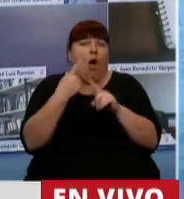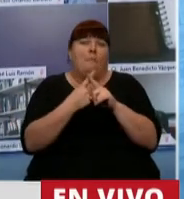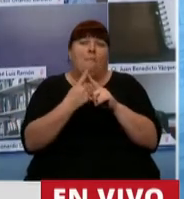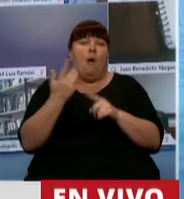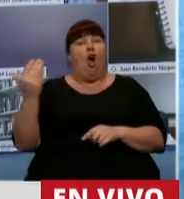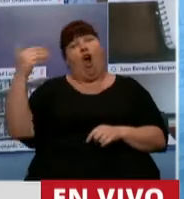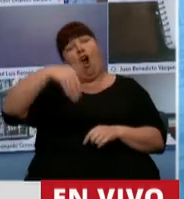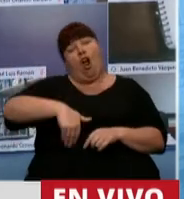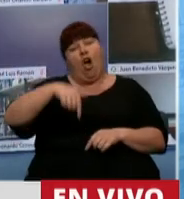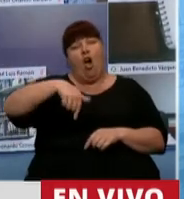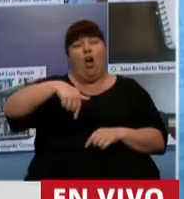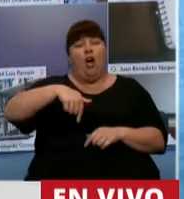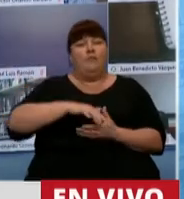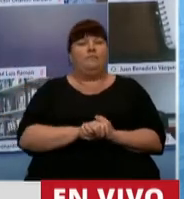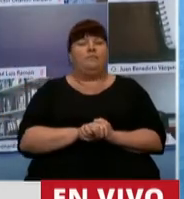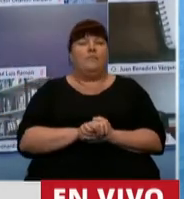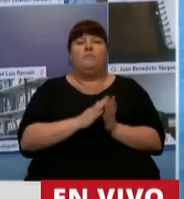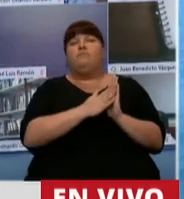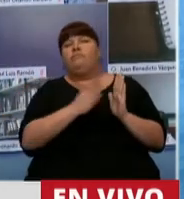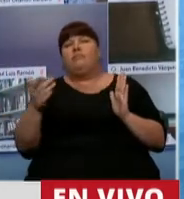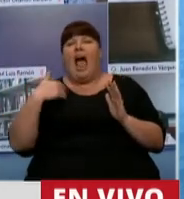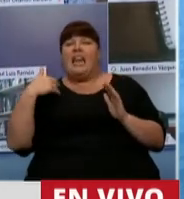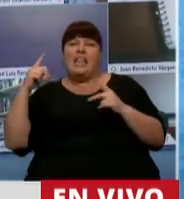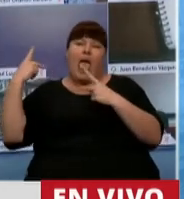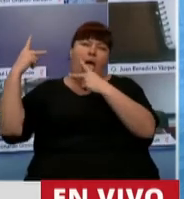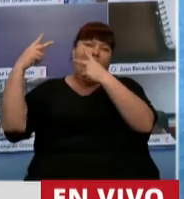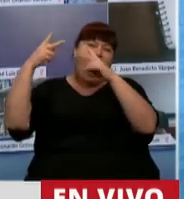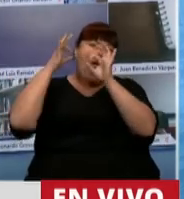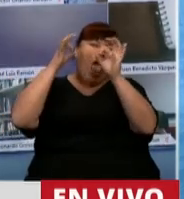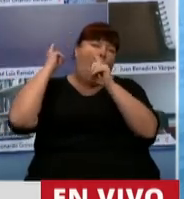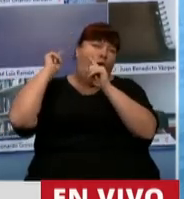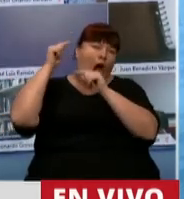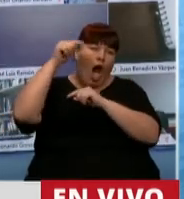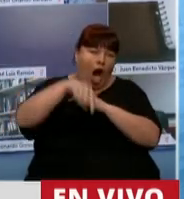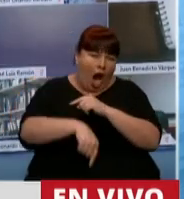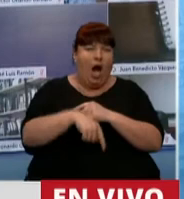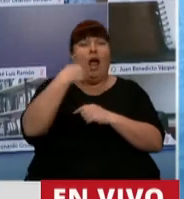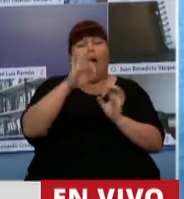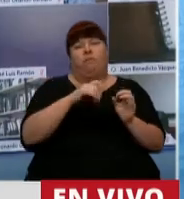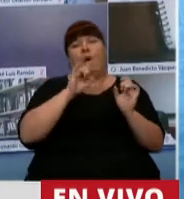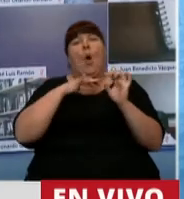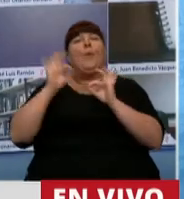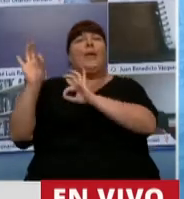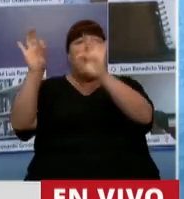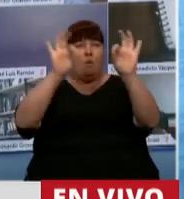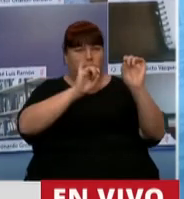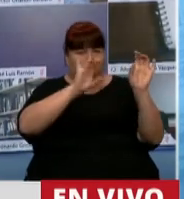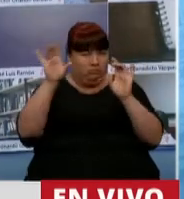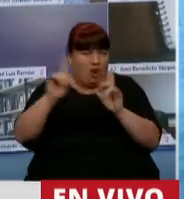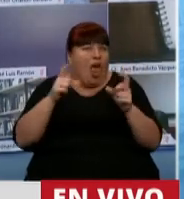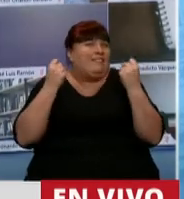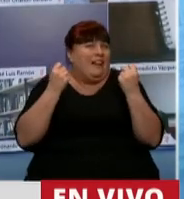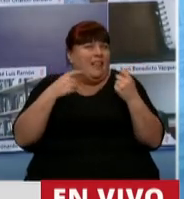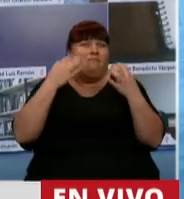transcurrir la Argentina miles de kilómetros llevando y trayendo los virus de lado para otro, no nos hace